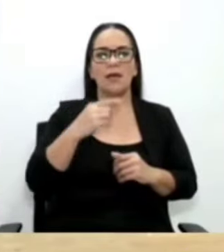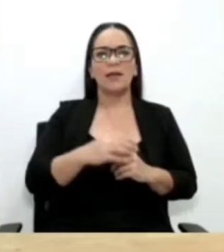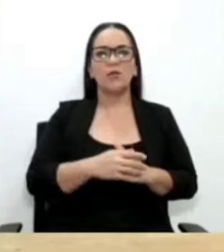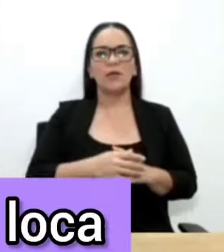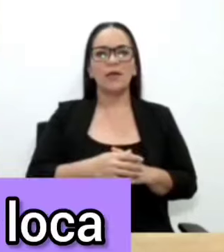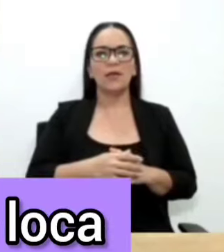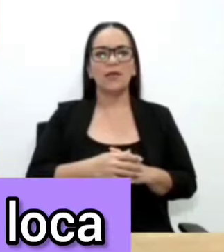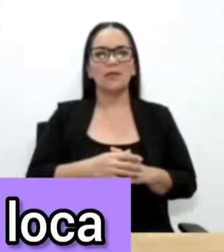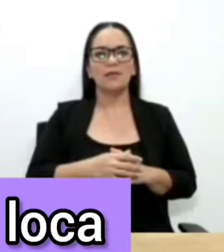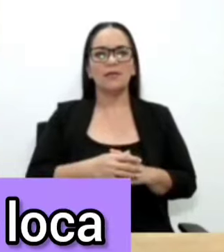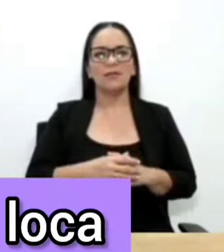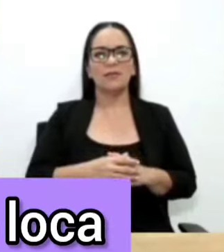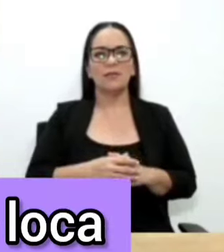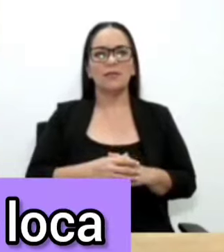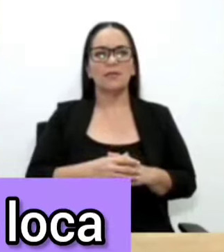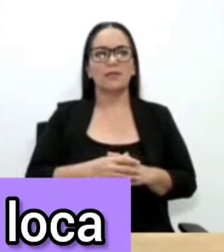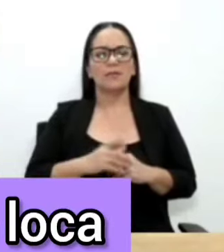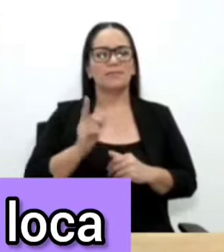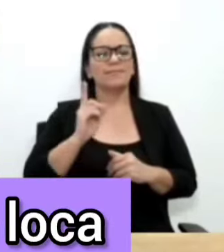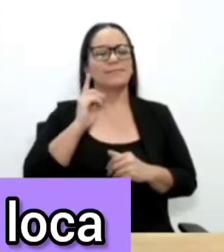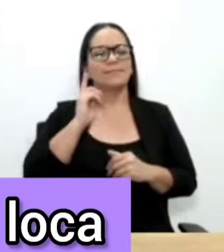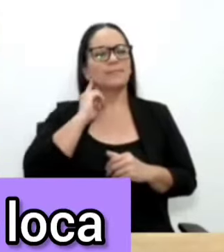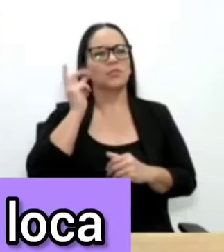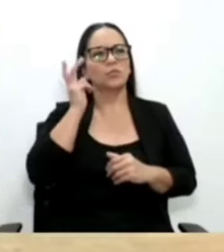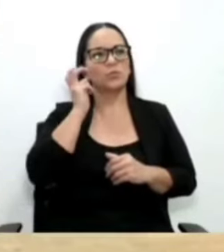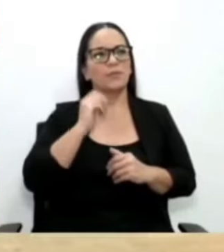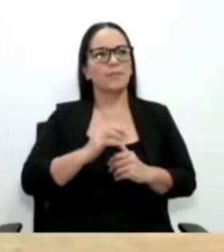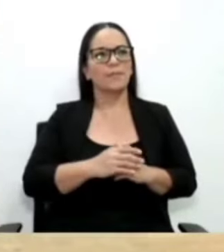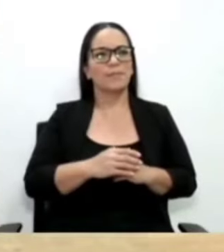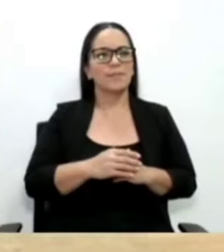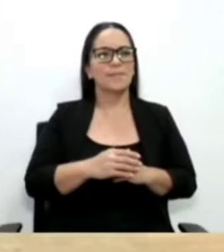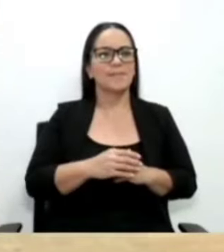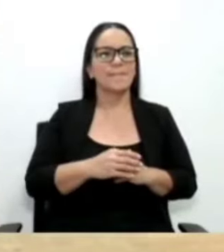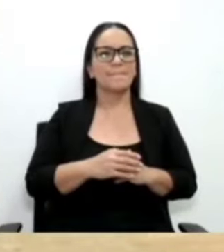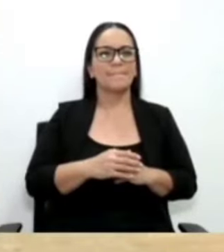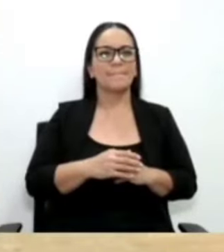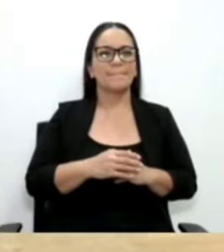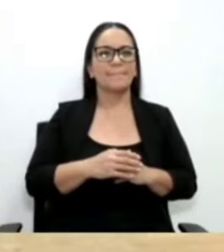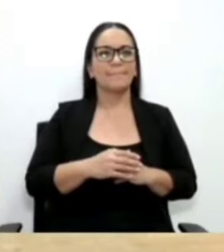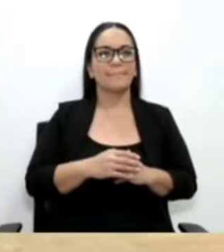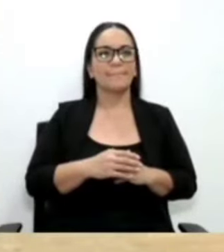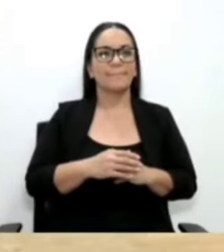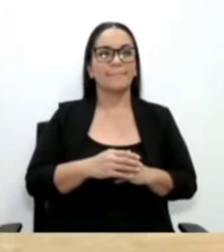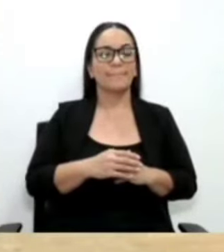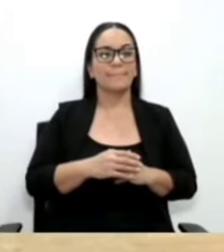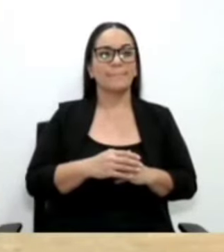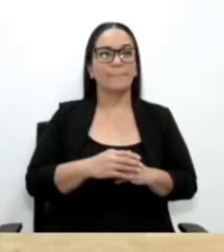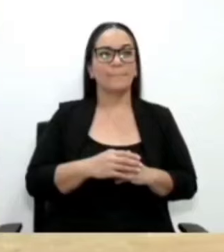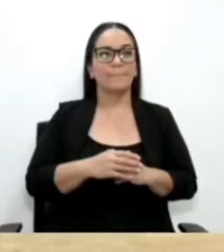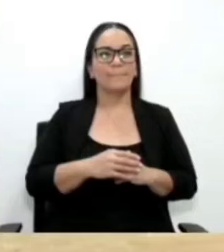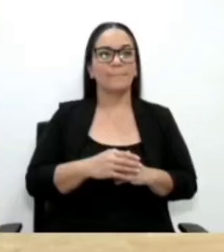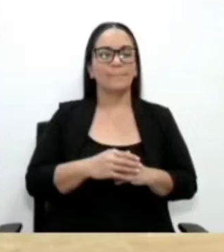Daniel Vargas, de manera muy valiente, le dijo, ni a la loca de la abuela. Y ahí se explotan.